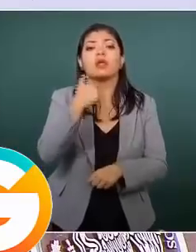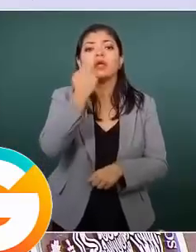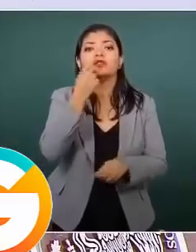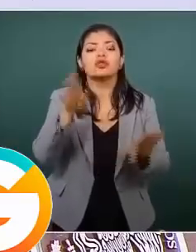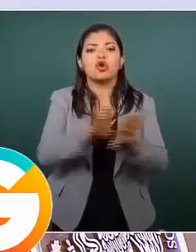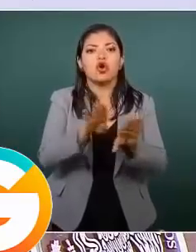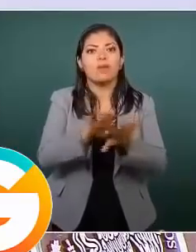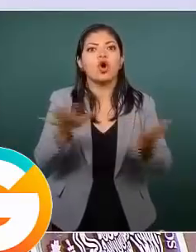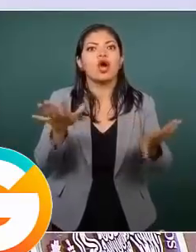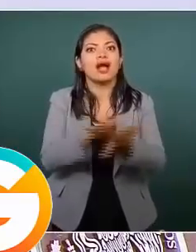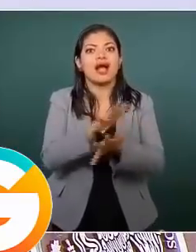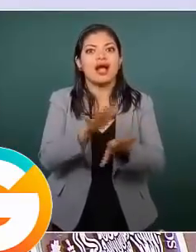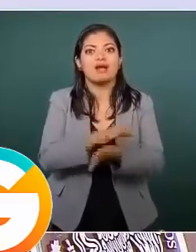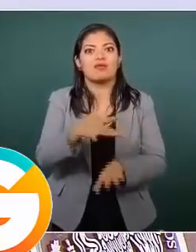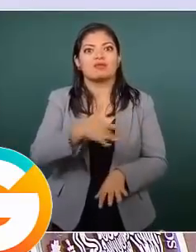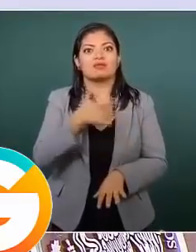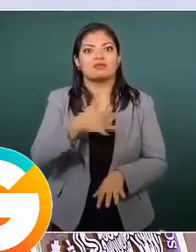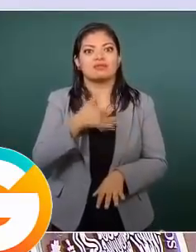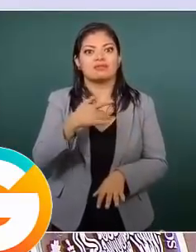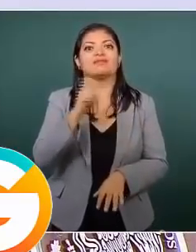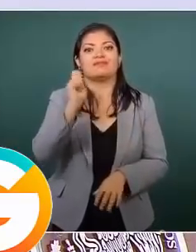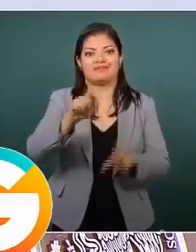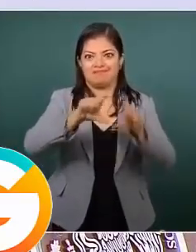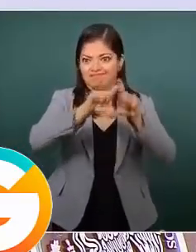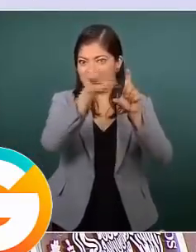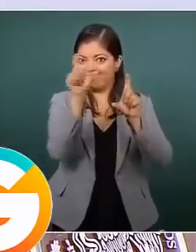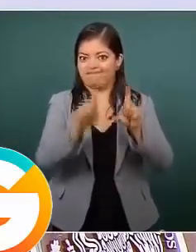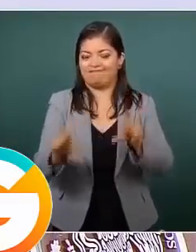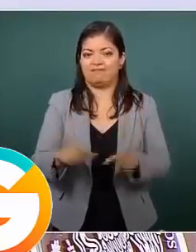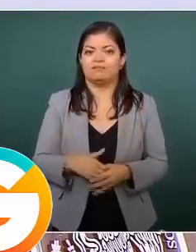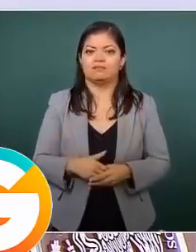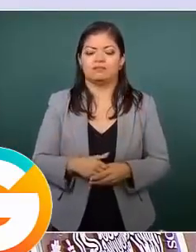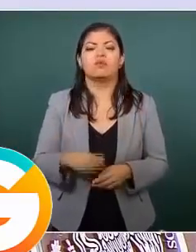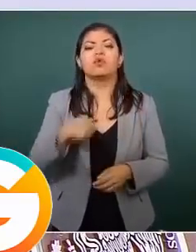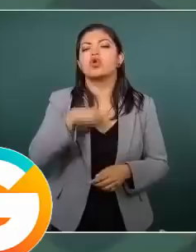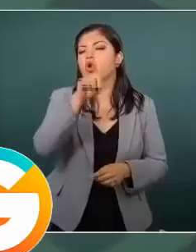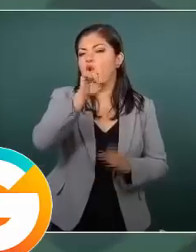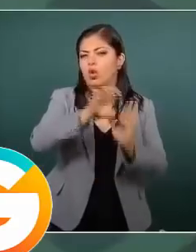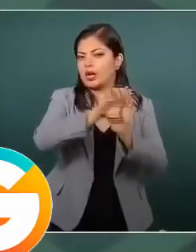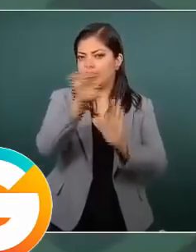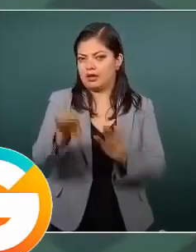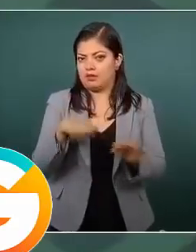nuevo sentido y significado a la idea de lo nacional. Pongo sólo un ejemplo.